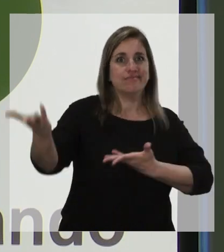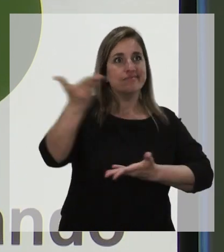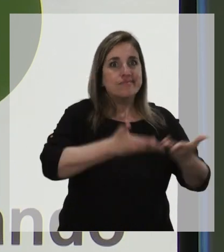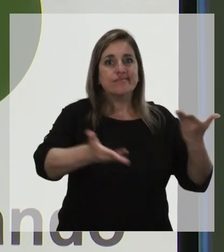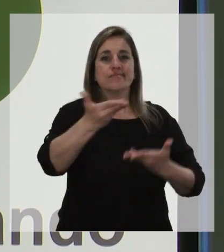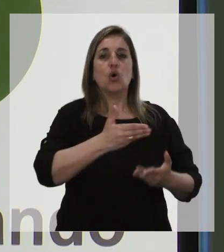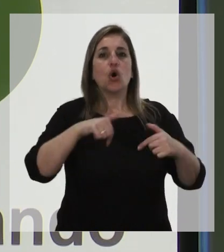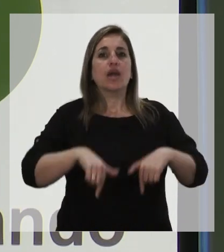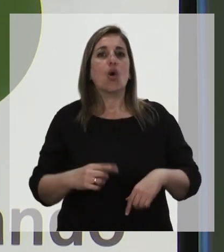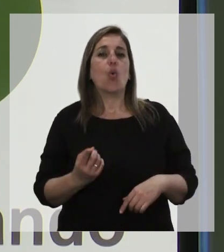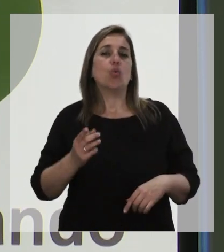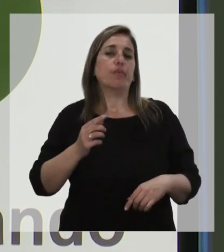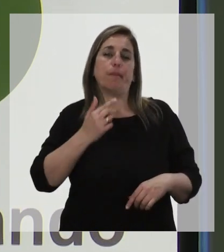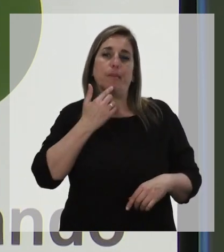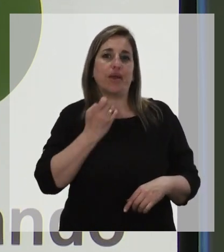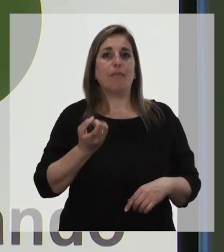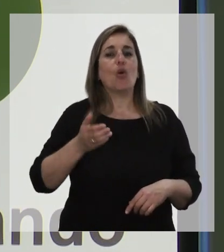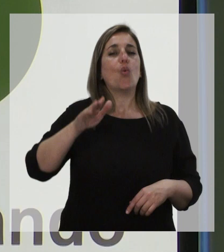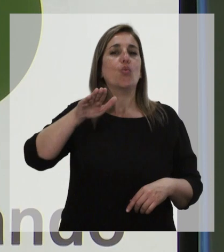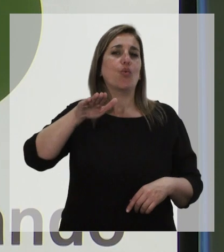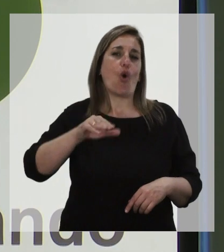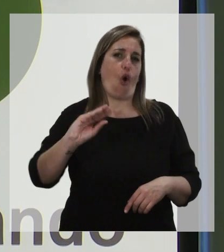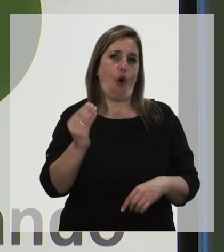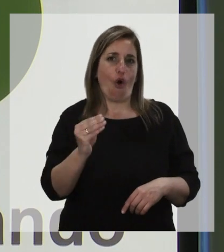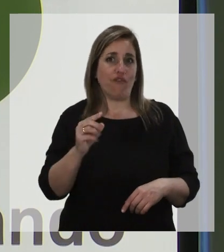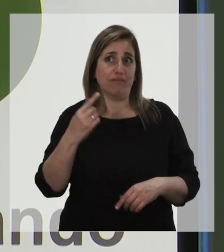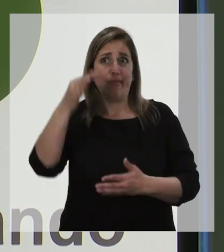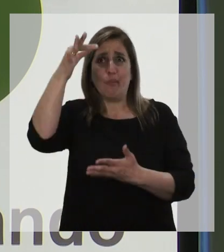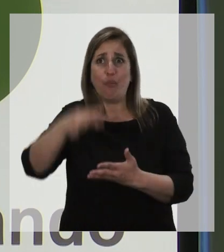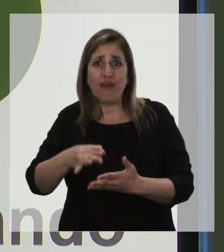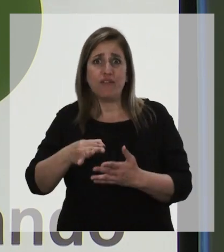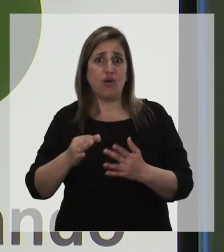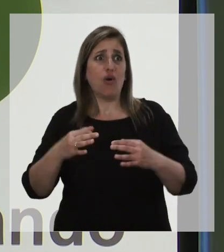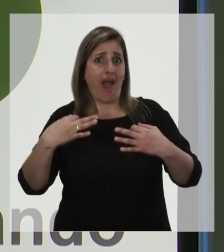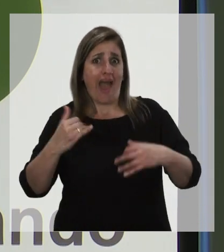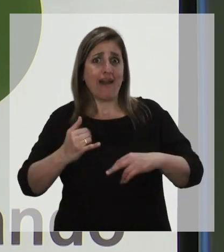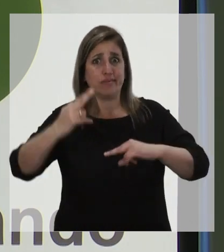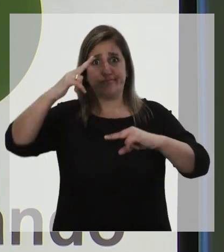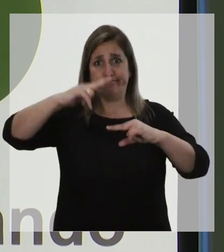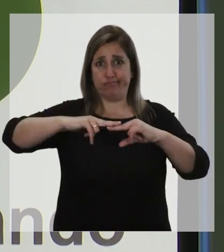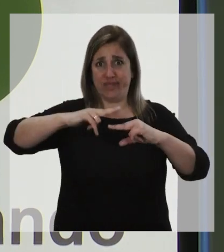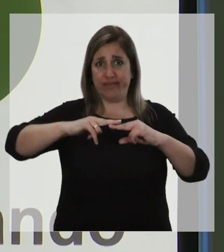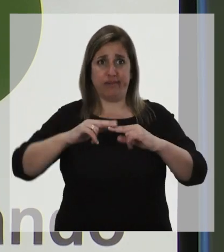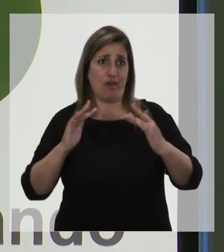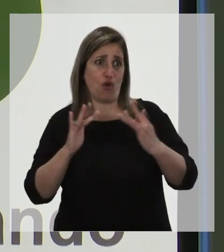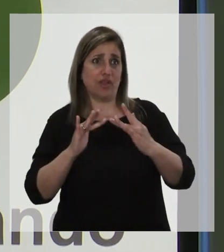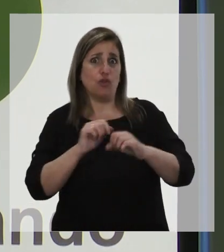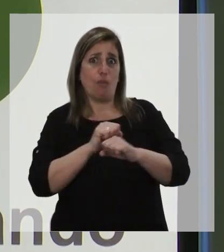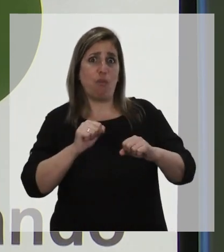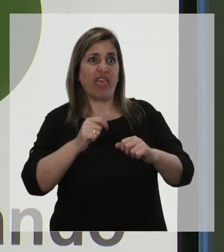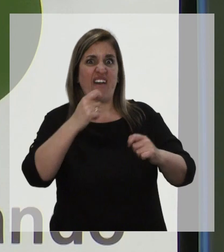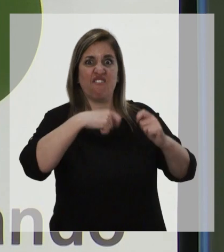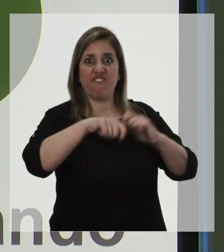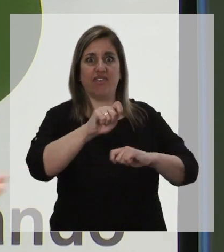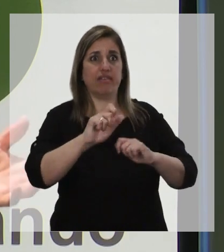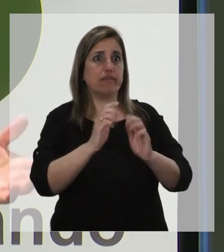chiquilín perseverano, si tiene buena conectividad, pueda estar vendiendo sus textos